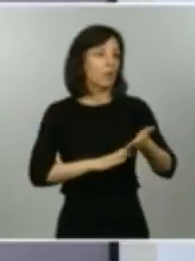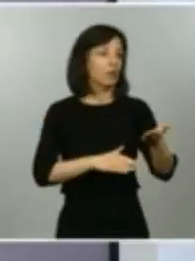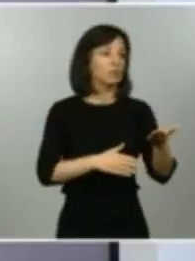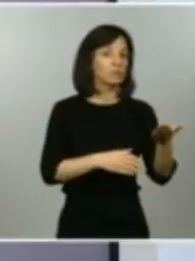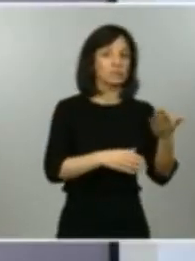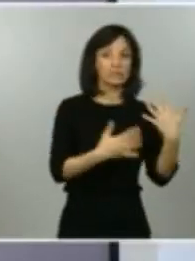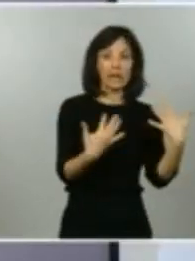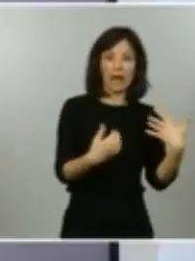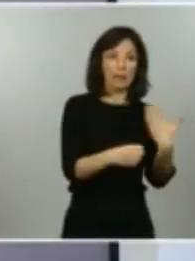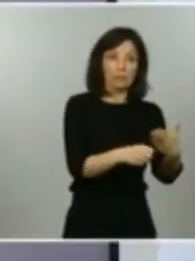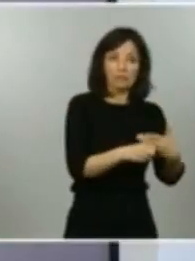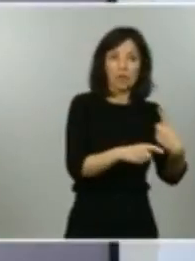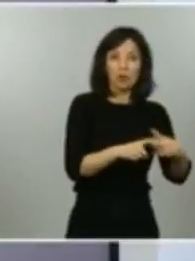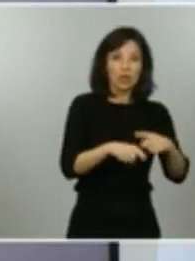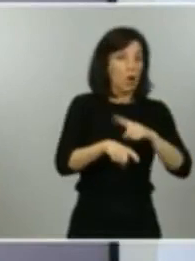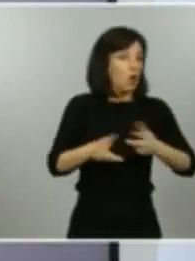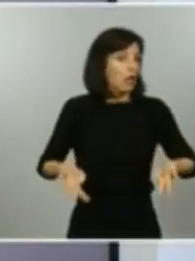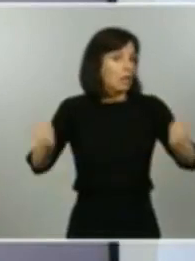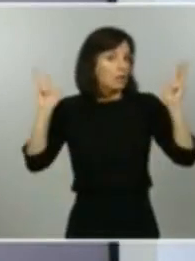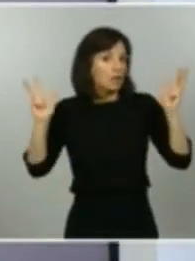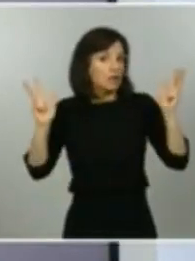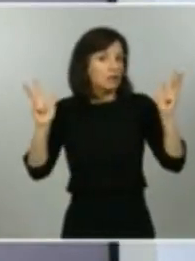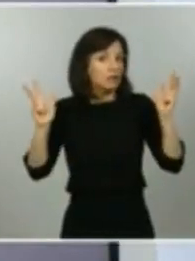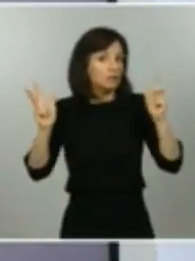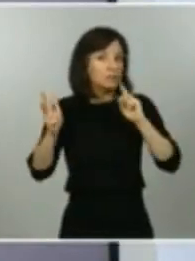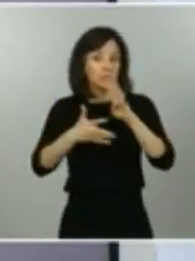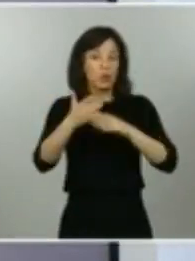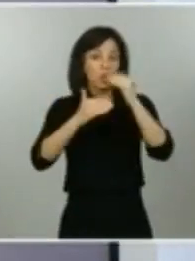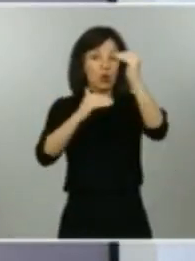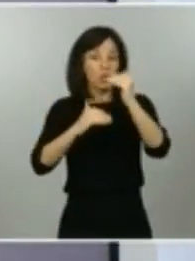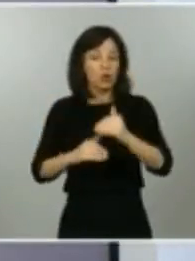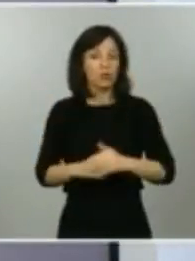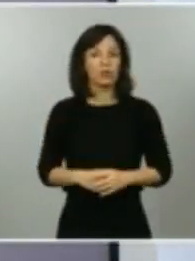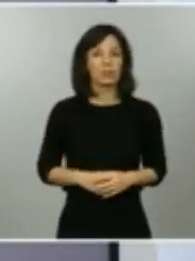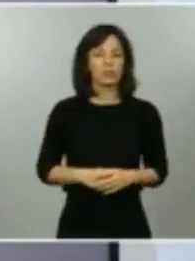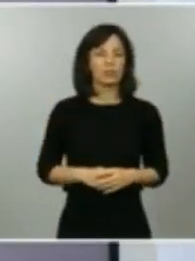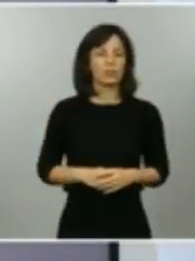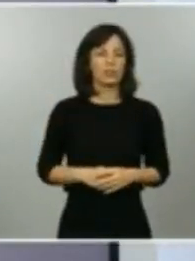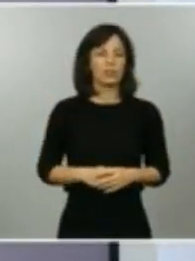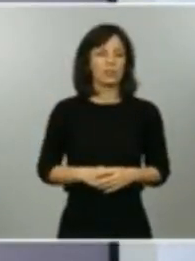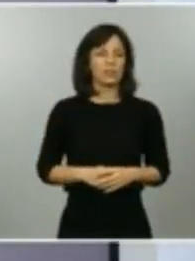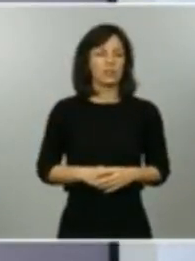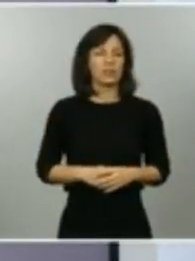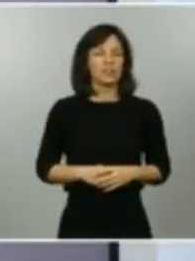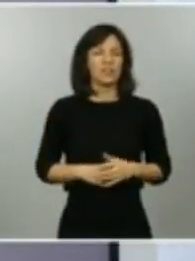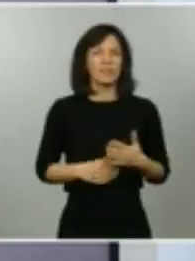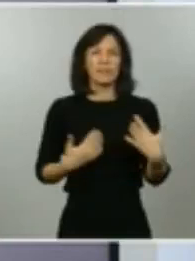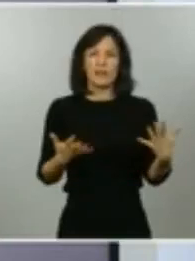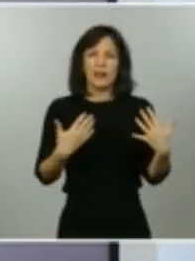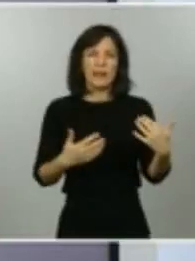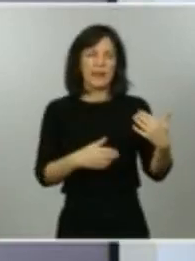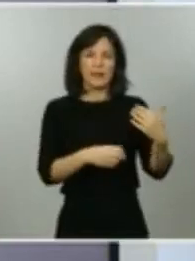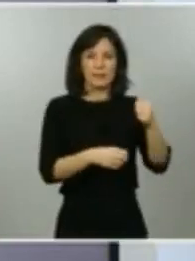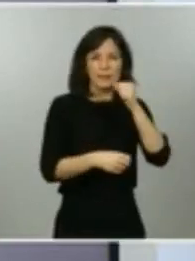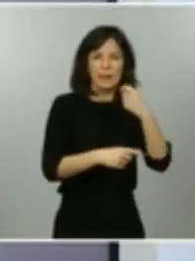Si se mantienen las franjas horarias. No recuerdo ahora mismo cómo está especificado el detalle de las terrazas. En principio se podrá ir